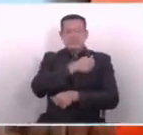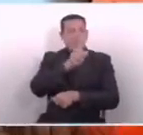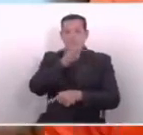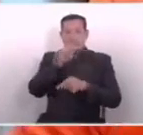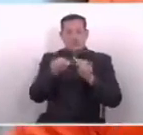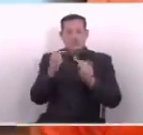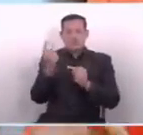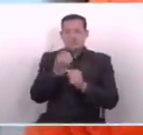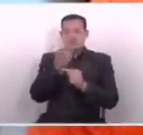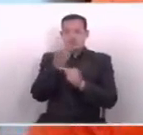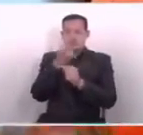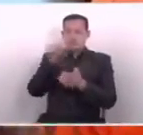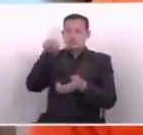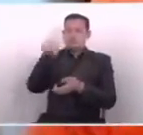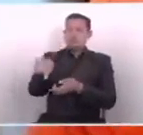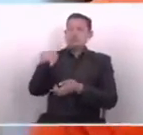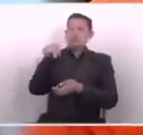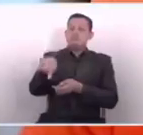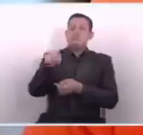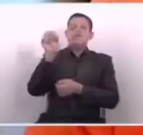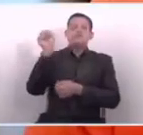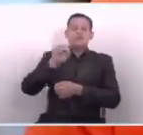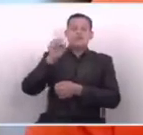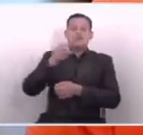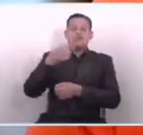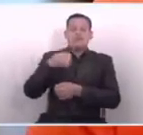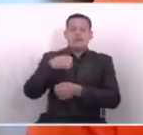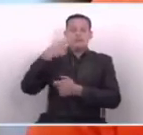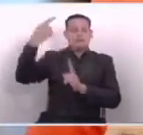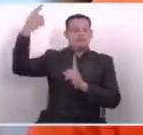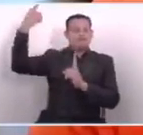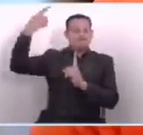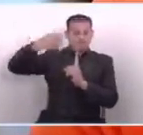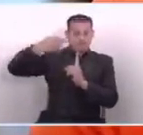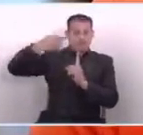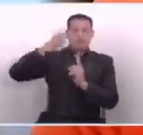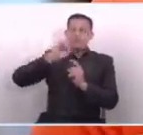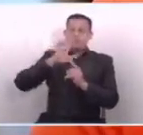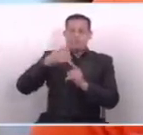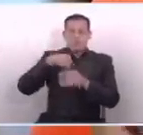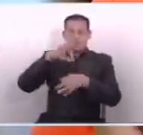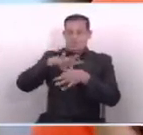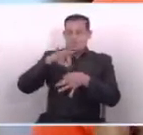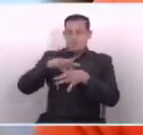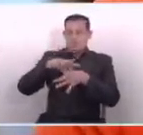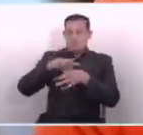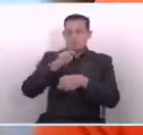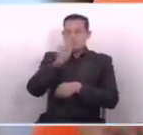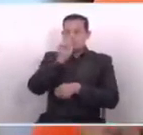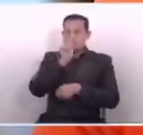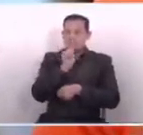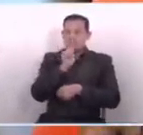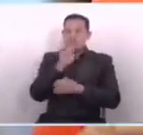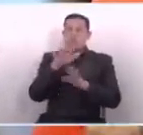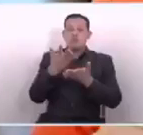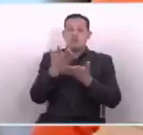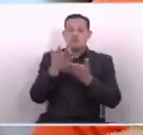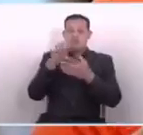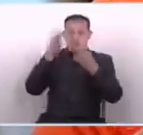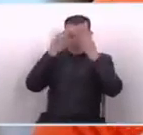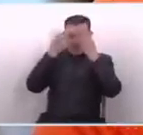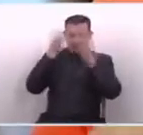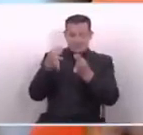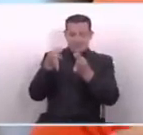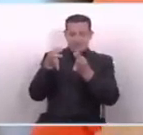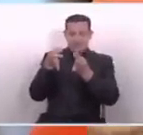puedo solo apuchar un botón y decir que sí porque me dan una orden. Por lo tanto, mi voto ha sido en abstención. Porque una decisión